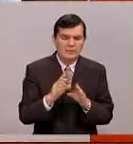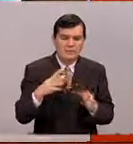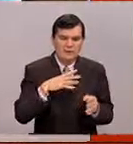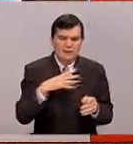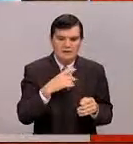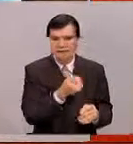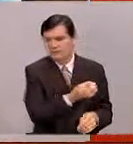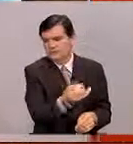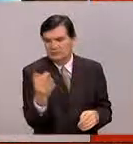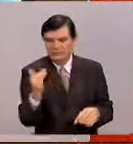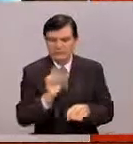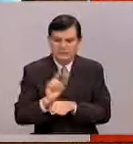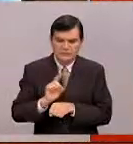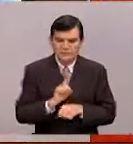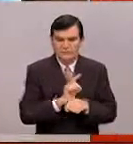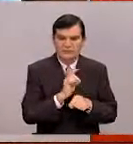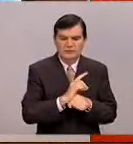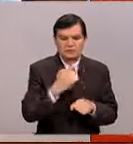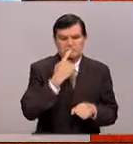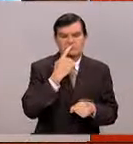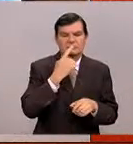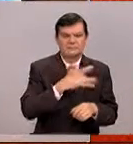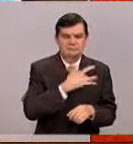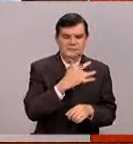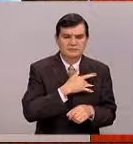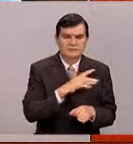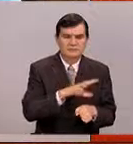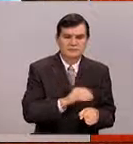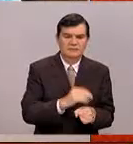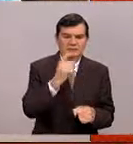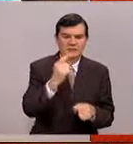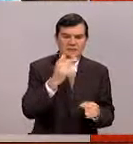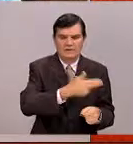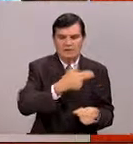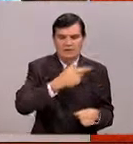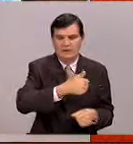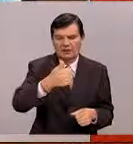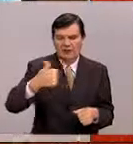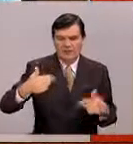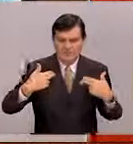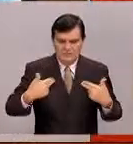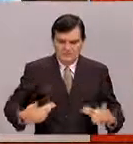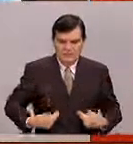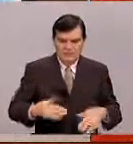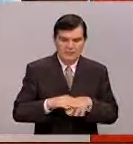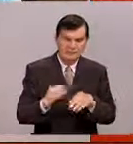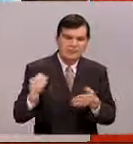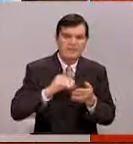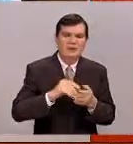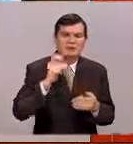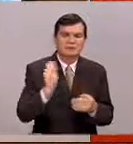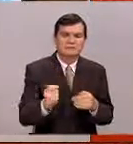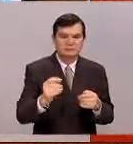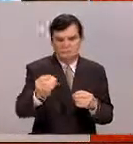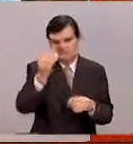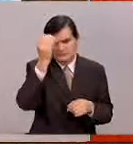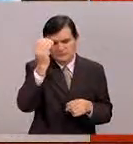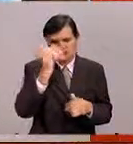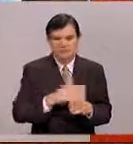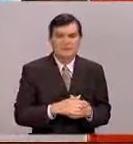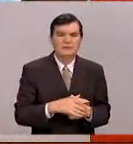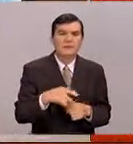todos los días, la tocamos, la olemos, cada ser humano es un reflejo precisamente también de lo que es la ciencia,